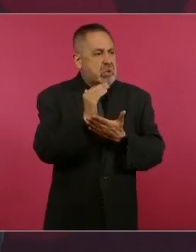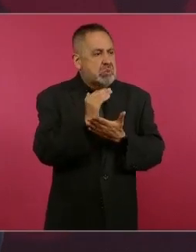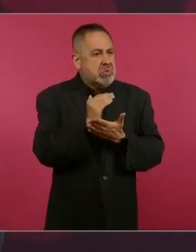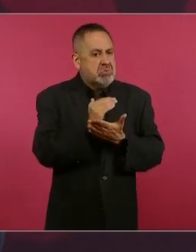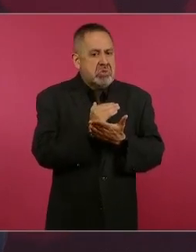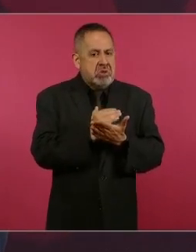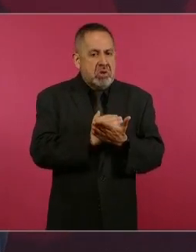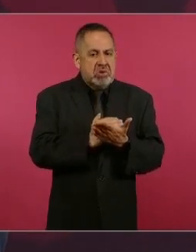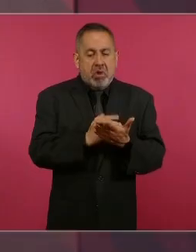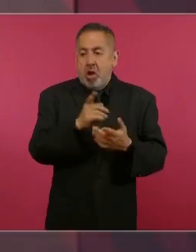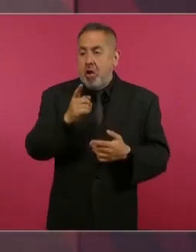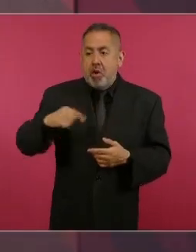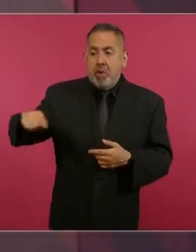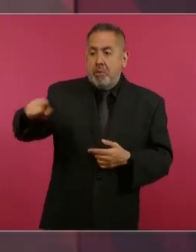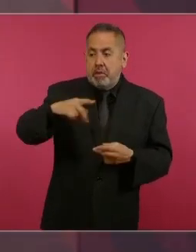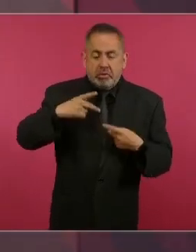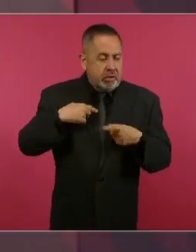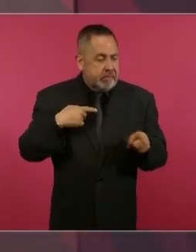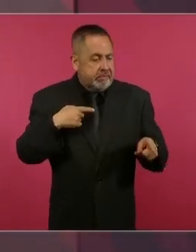se están perdiendo credibilidad,